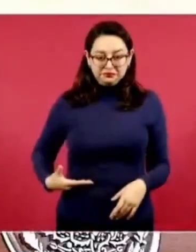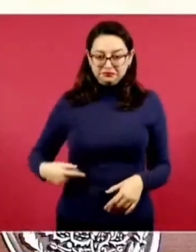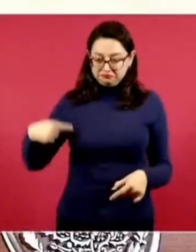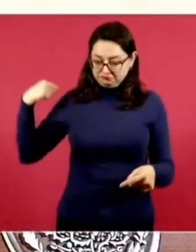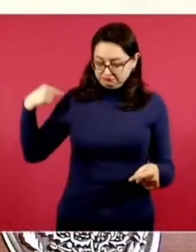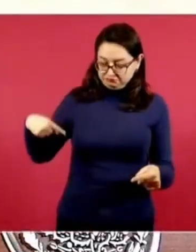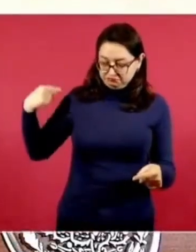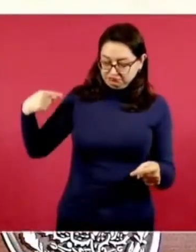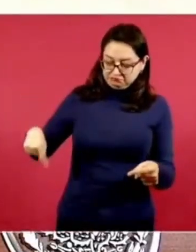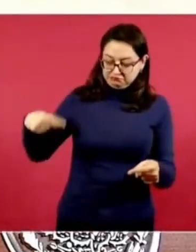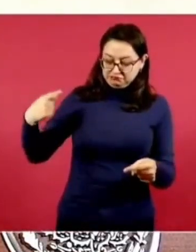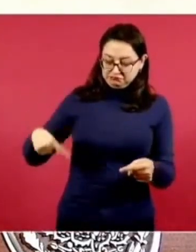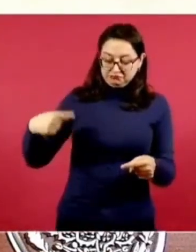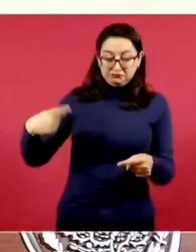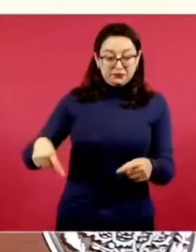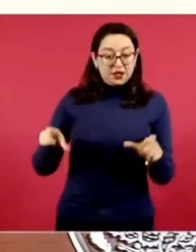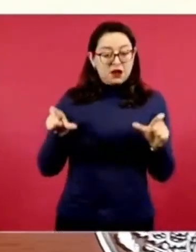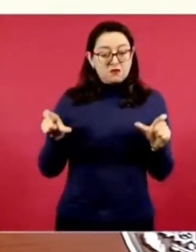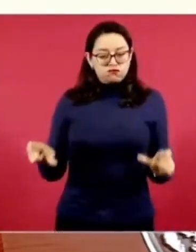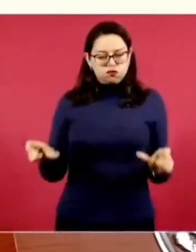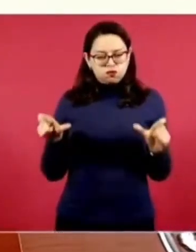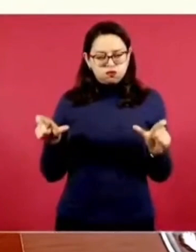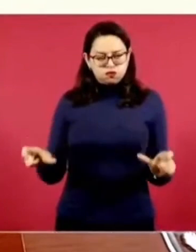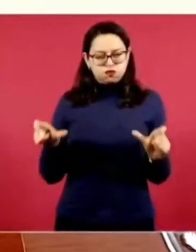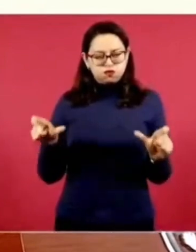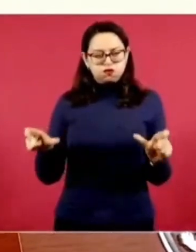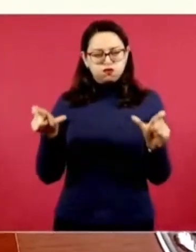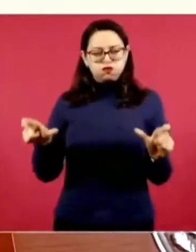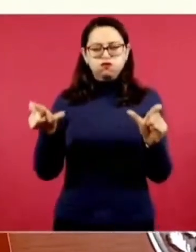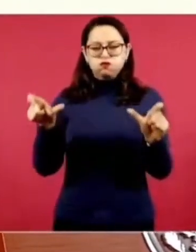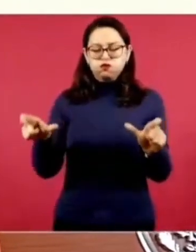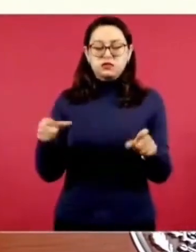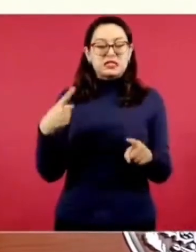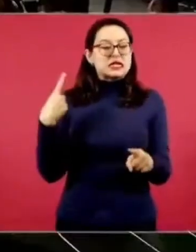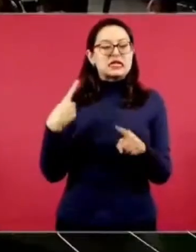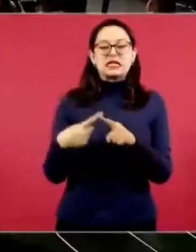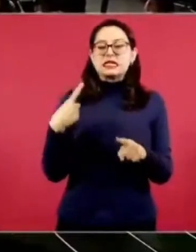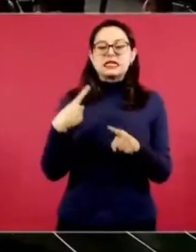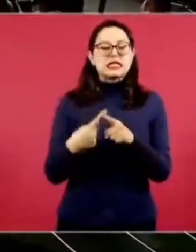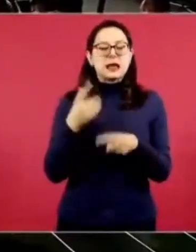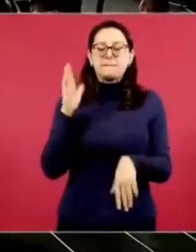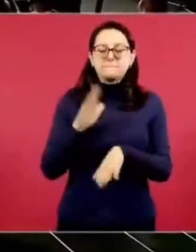Porque yo creo que Bobregón,